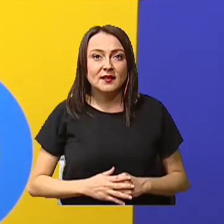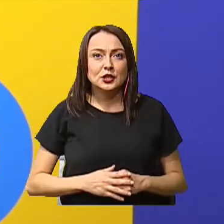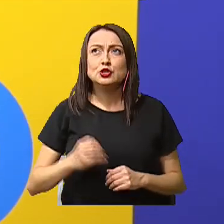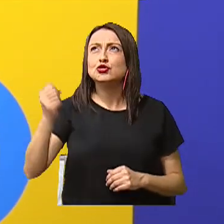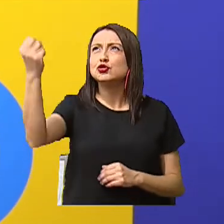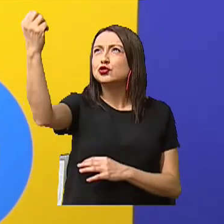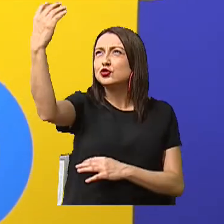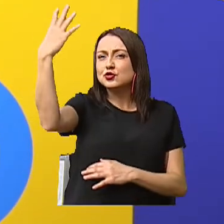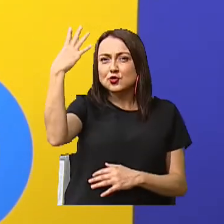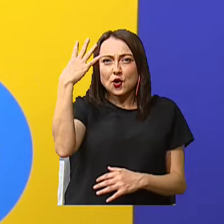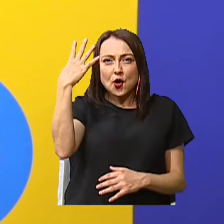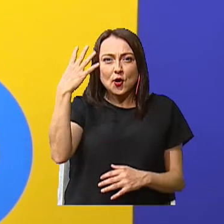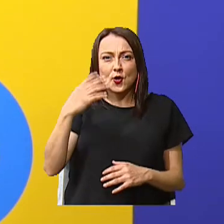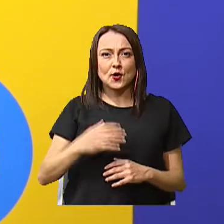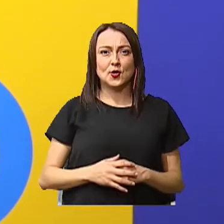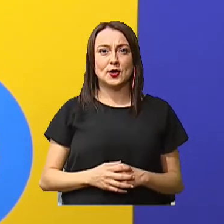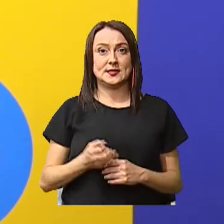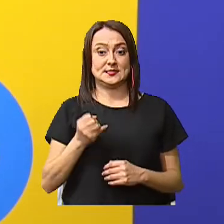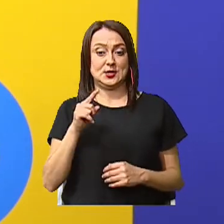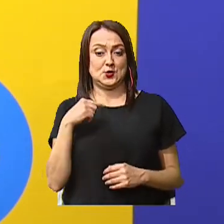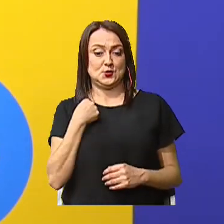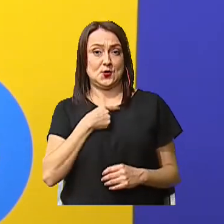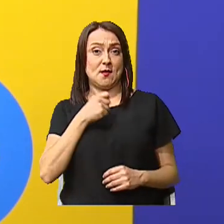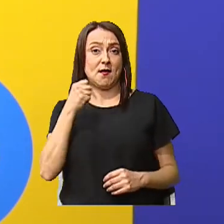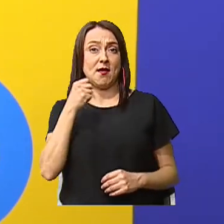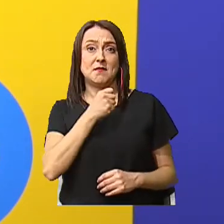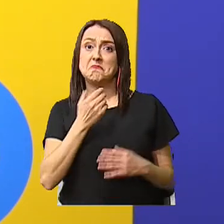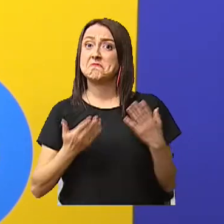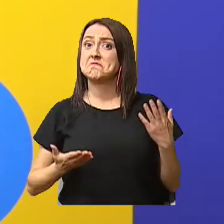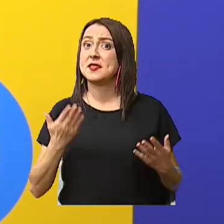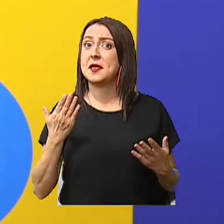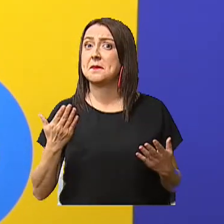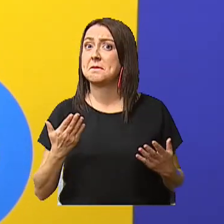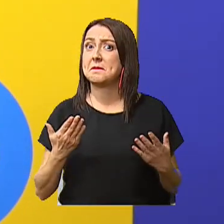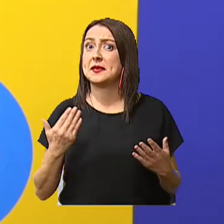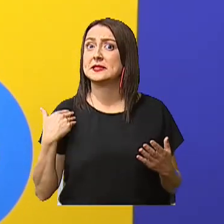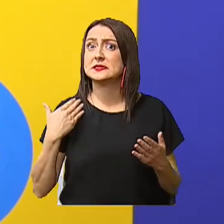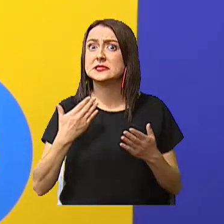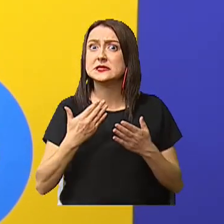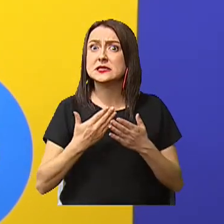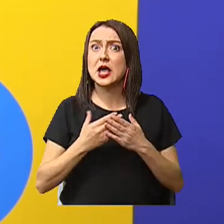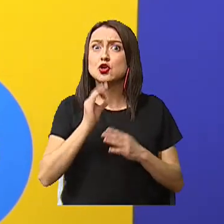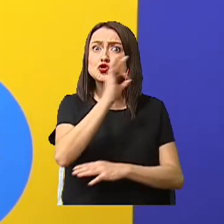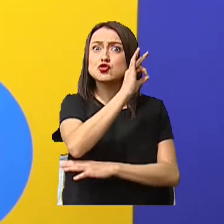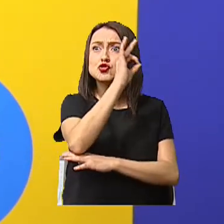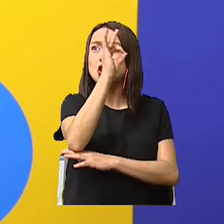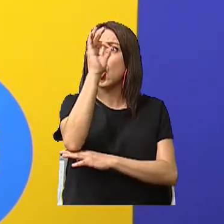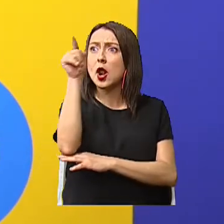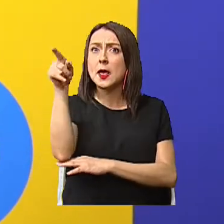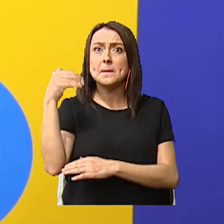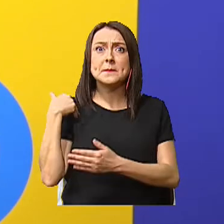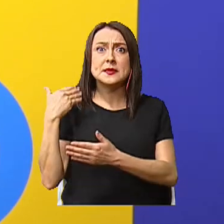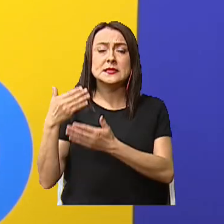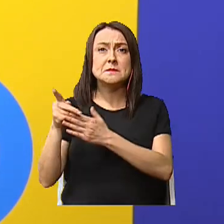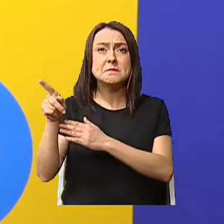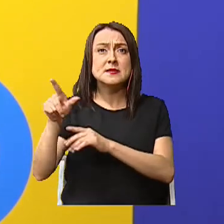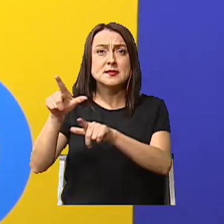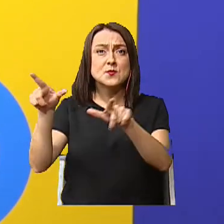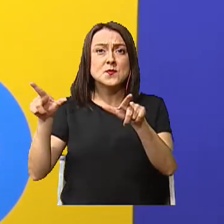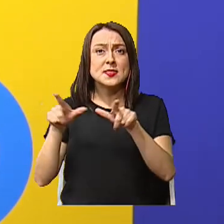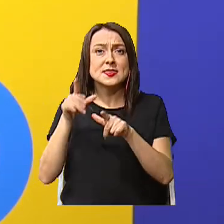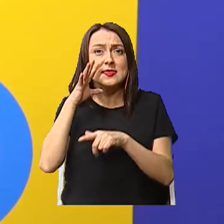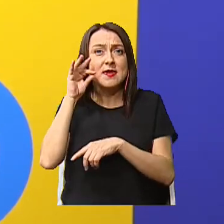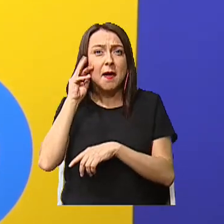sol. Y si le cantamos al sol, ¿será que llega el sol allá donde vive la tía Marcia que está tan oscuro y está haciendo